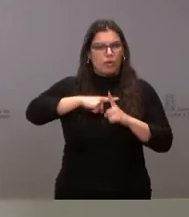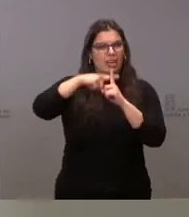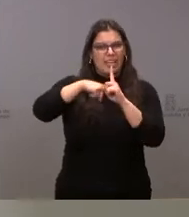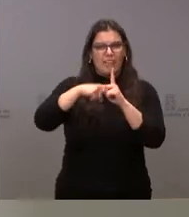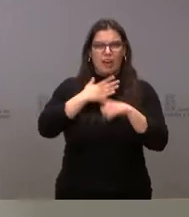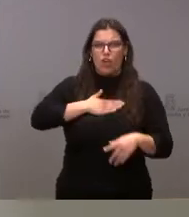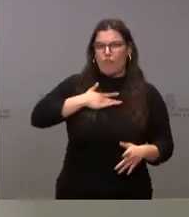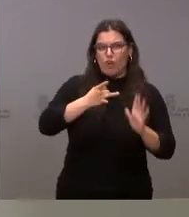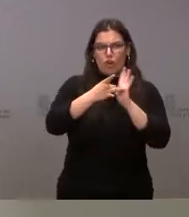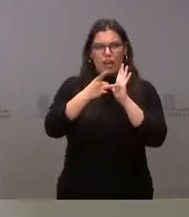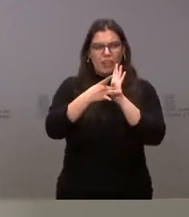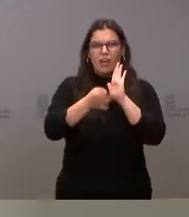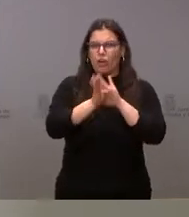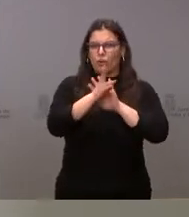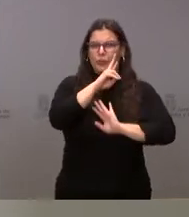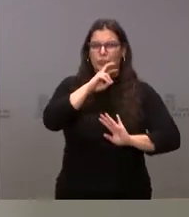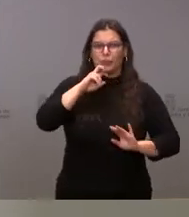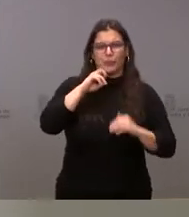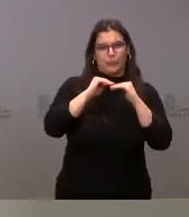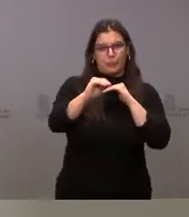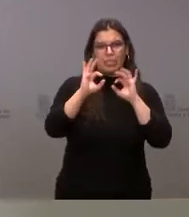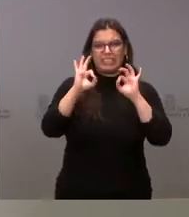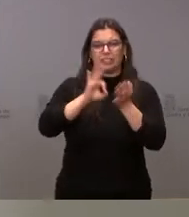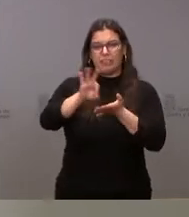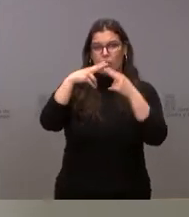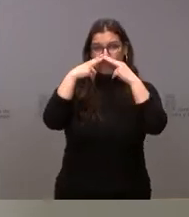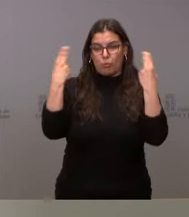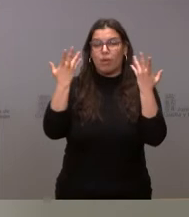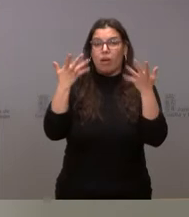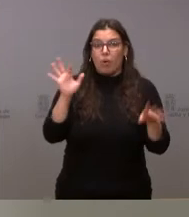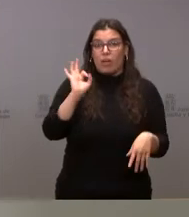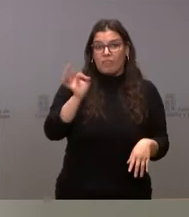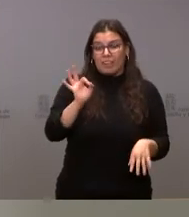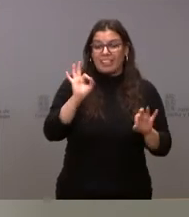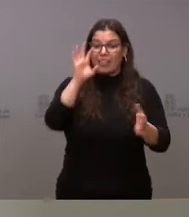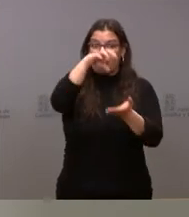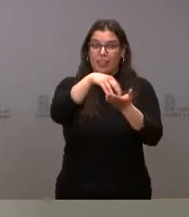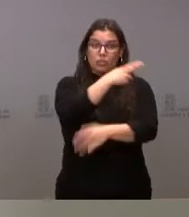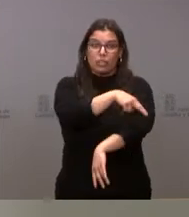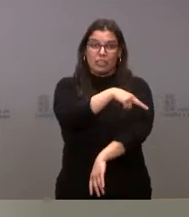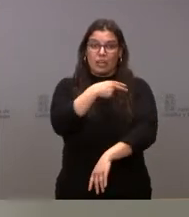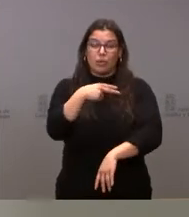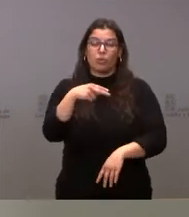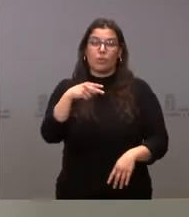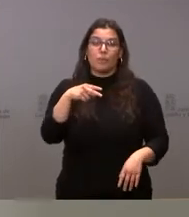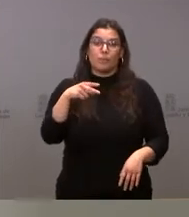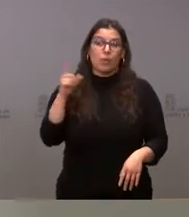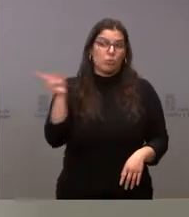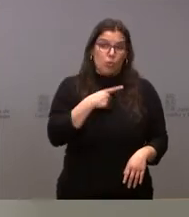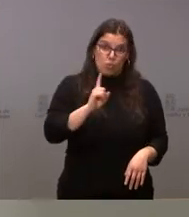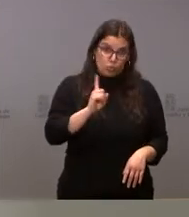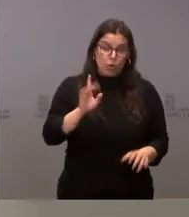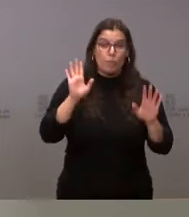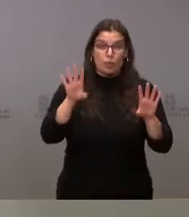de calidad en la prestación de los servicios públicos. Y aunque es verdad que para estos centros sanitarios, que no son todos, el coste